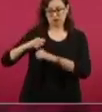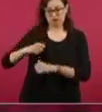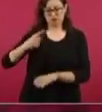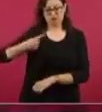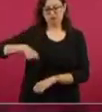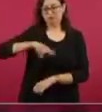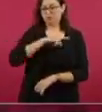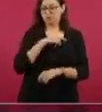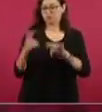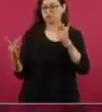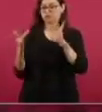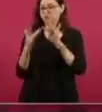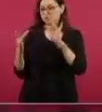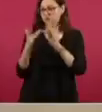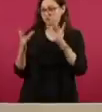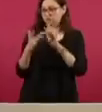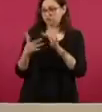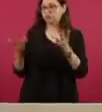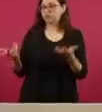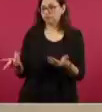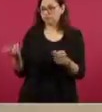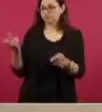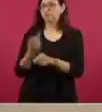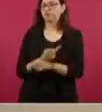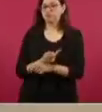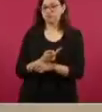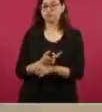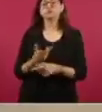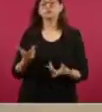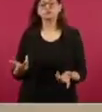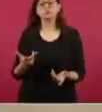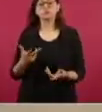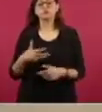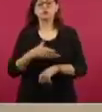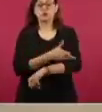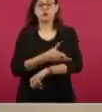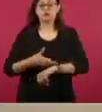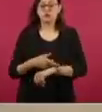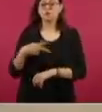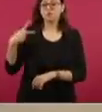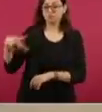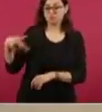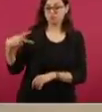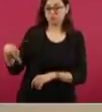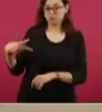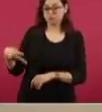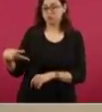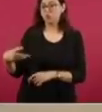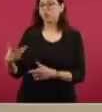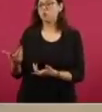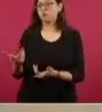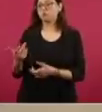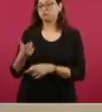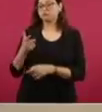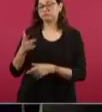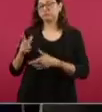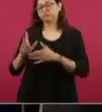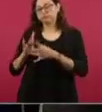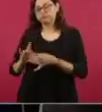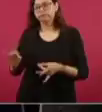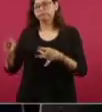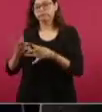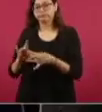quienes han estado a su vez, sobre todo el fiscal, en contacto con la familia de la víctima, algunas de las cuales llegaron